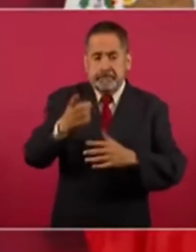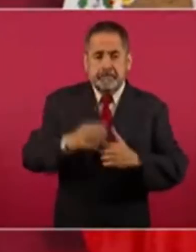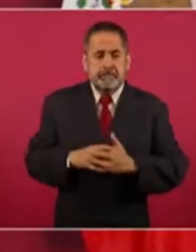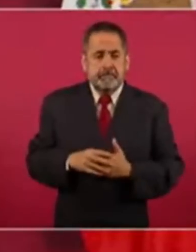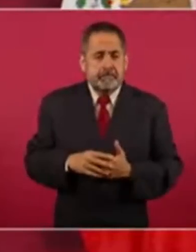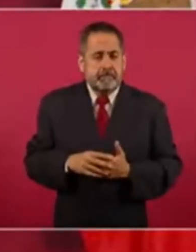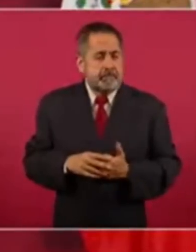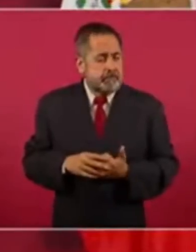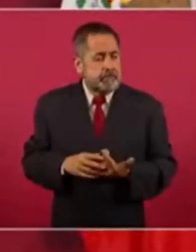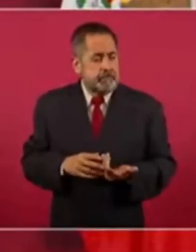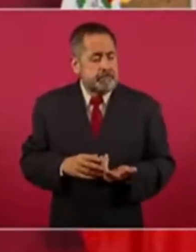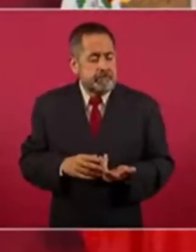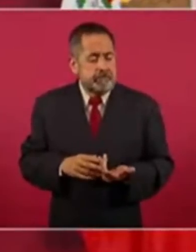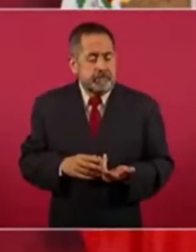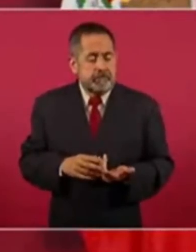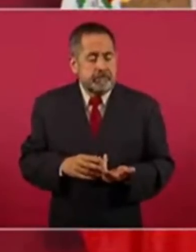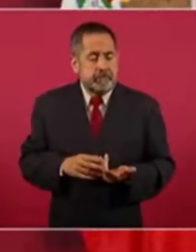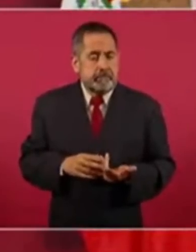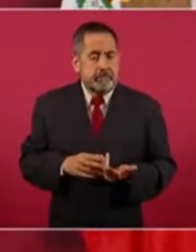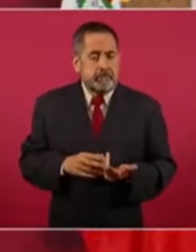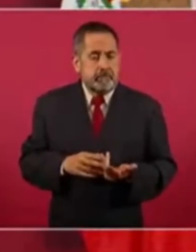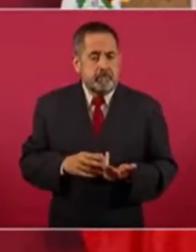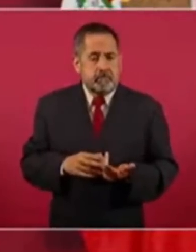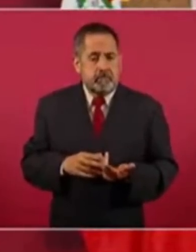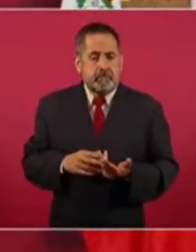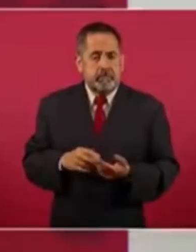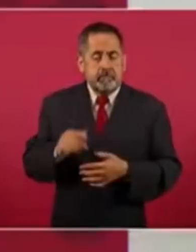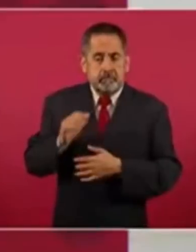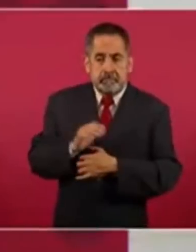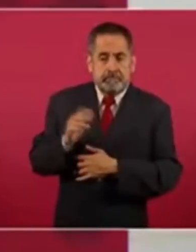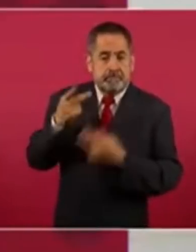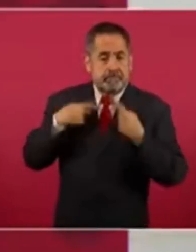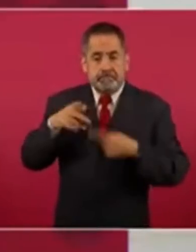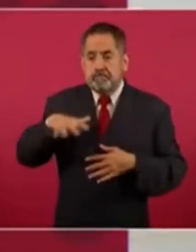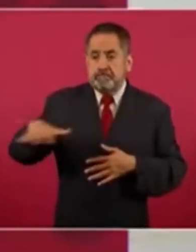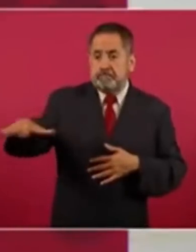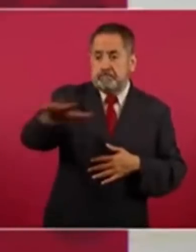para saber escuchar al pueblo,